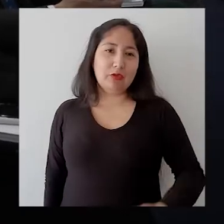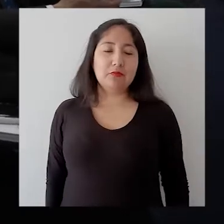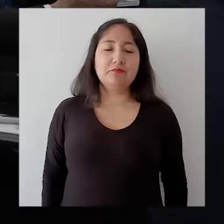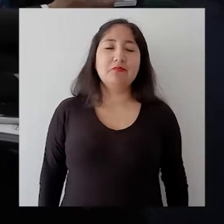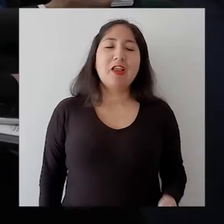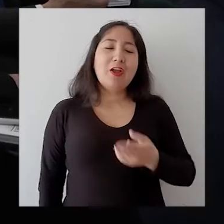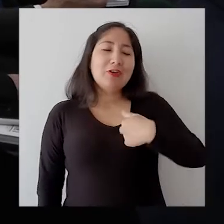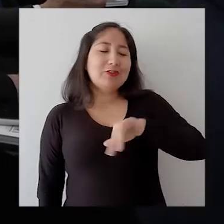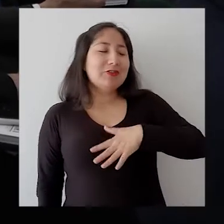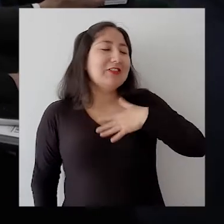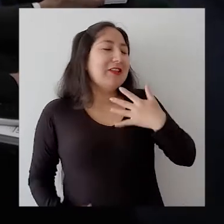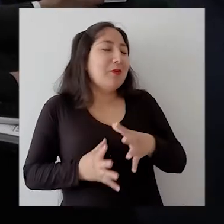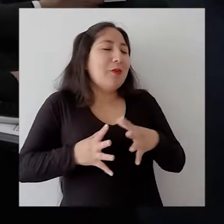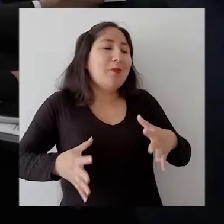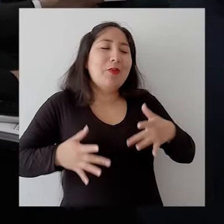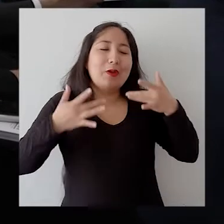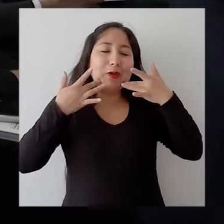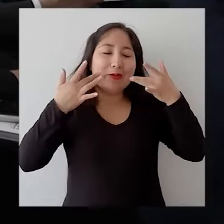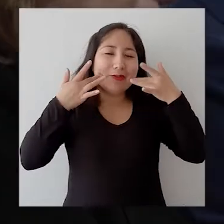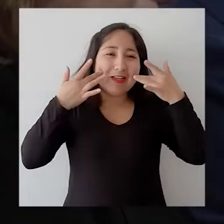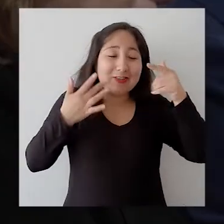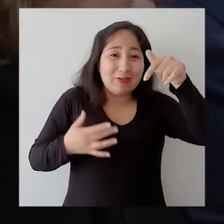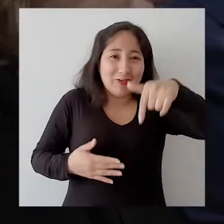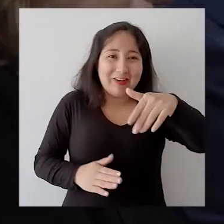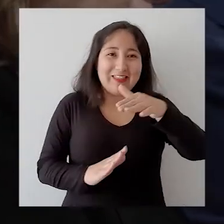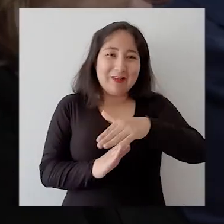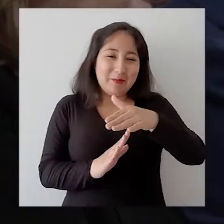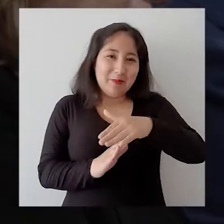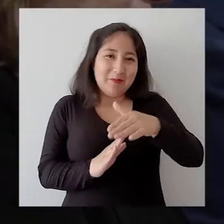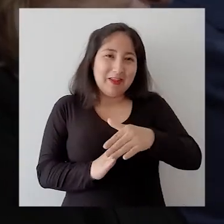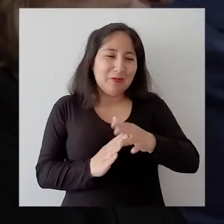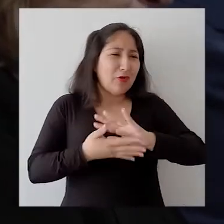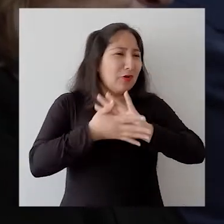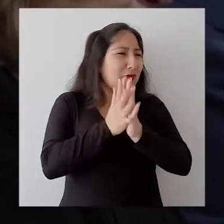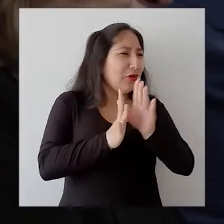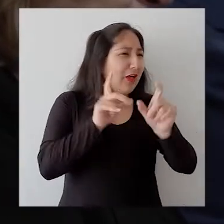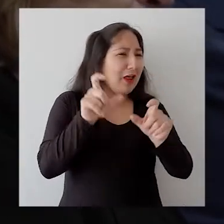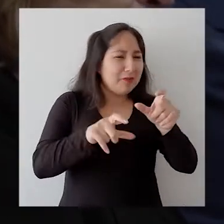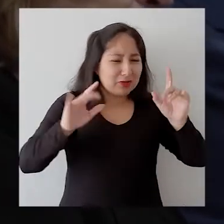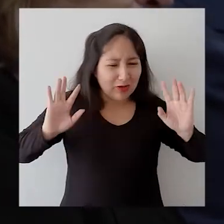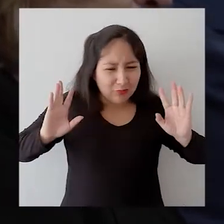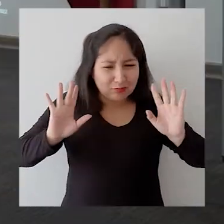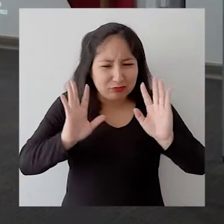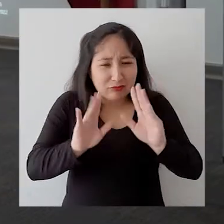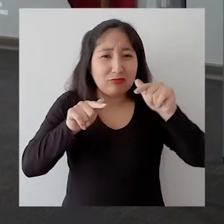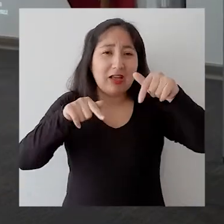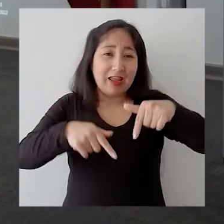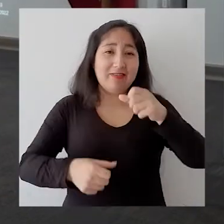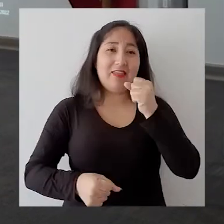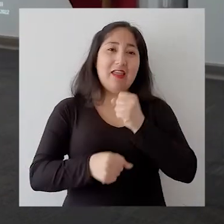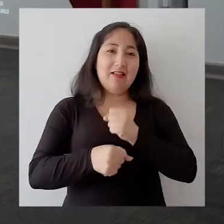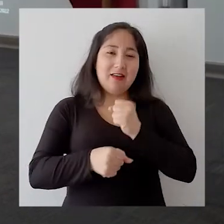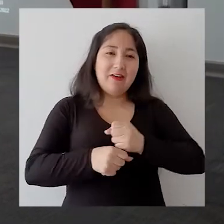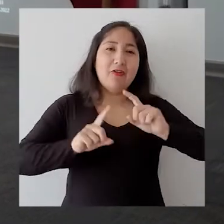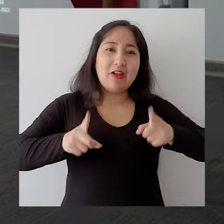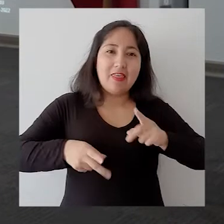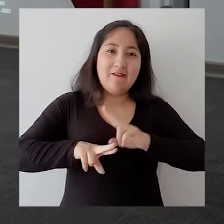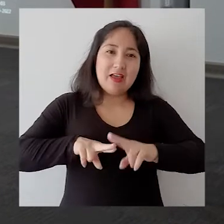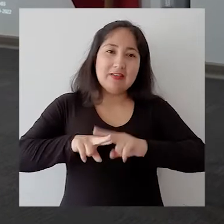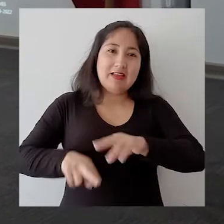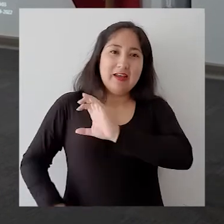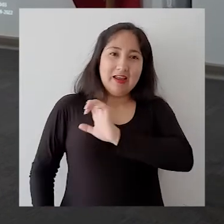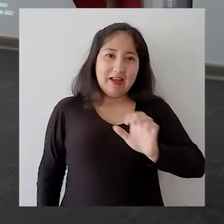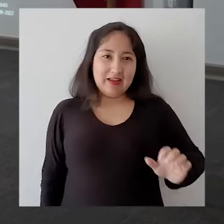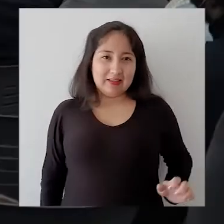Estoy contentísima con el evento y con la convocatoria, con la gente que llegó, y es un aporte para el trabajo que tiene que hacer el Estado,